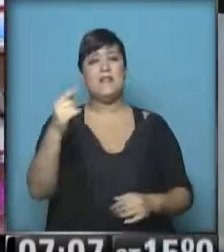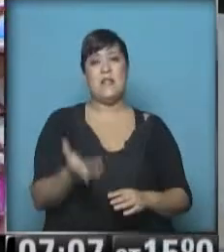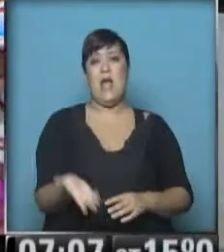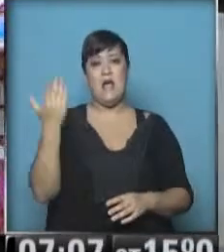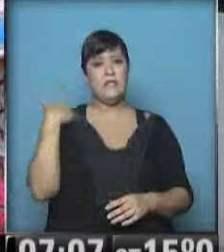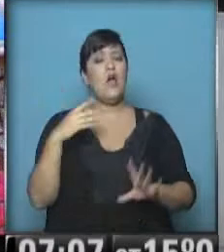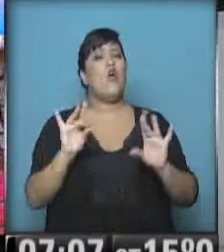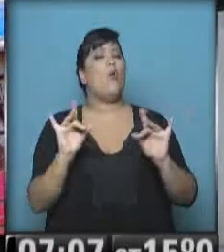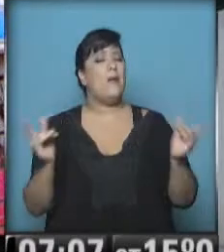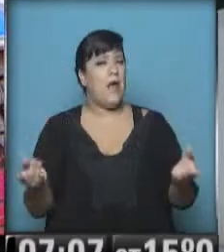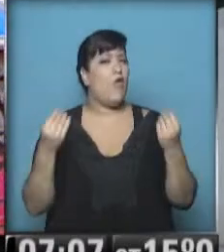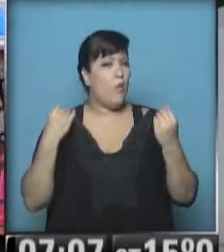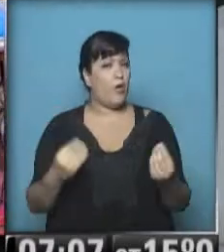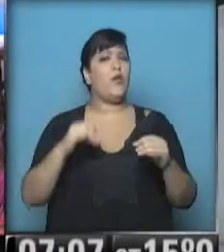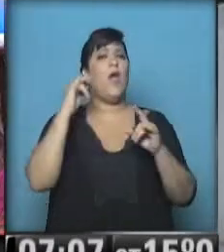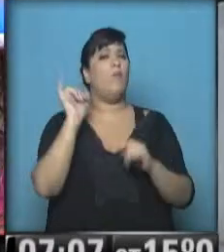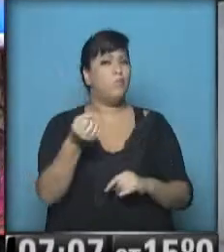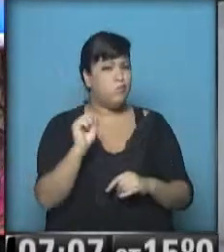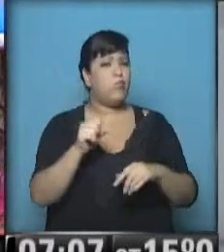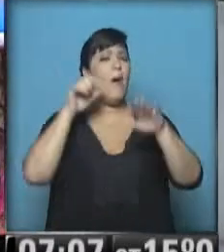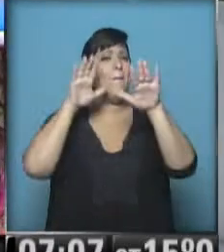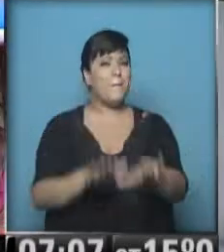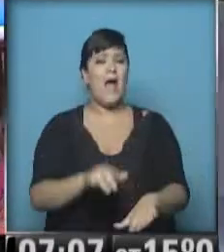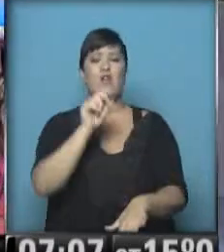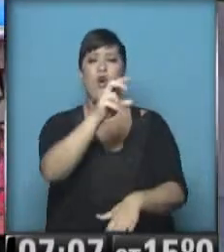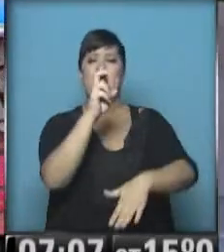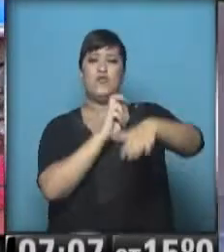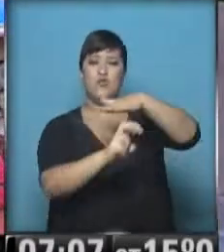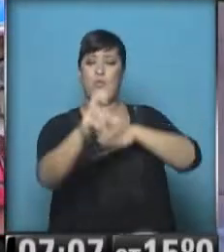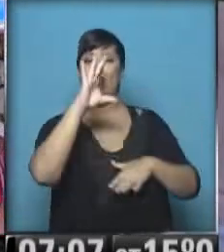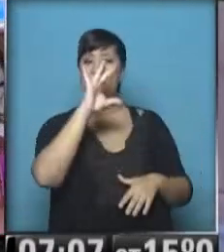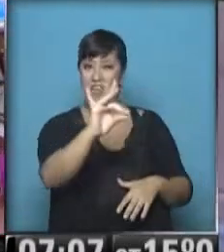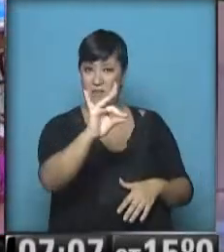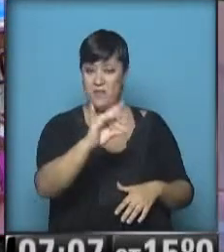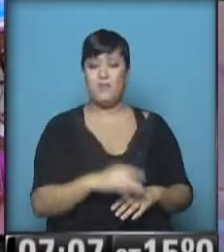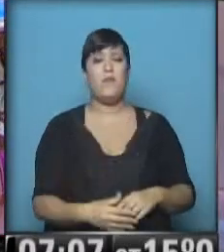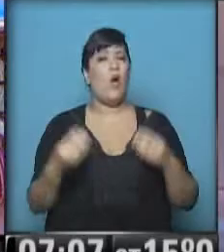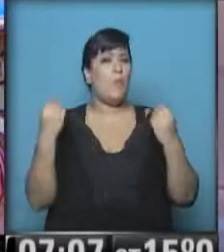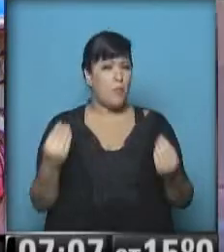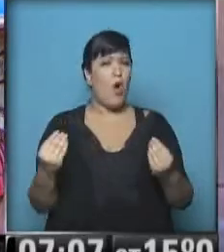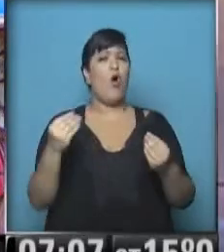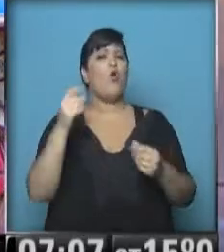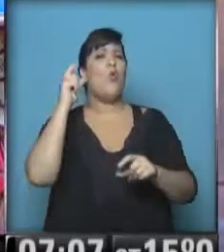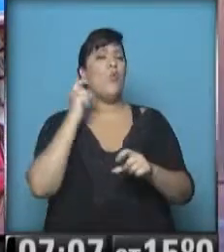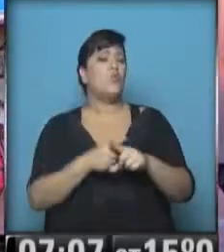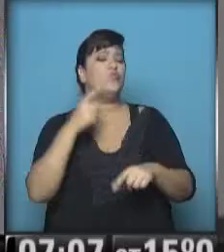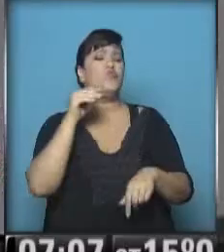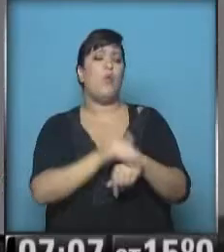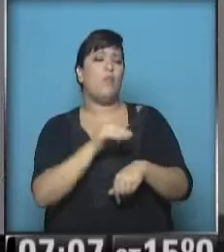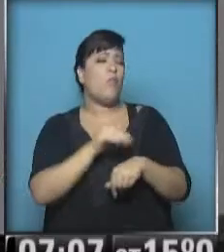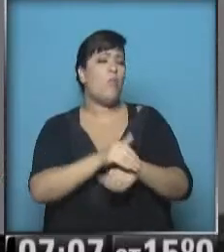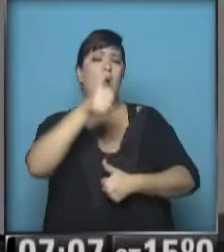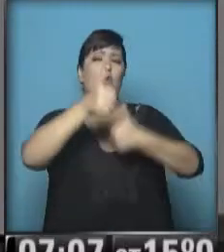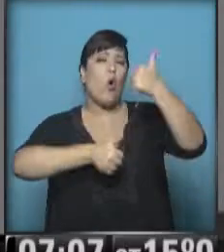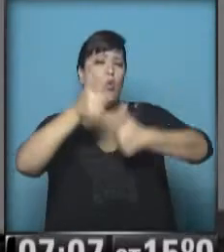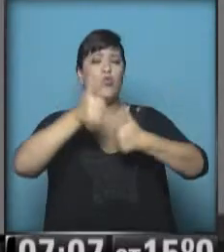complicadísimo porque hubo medidas de fuerza en la línea D, la línea D de dedo, por unos concursos que los delegados no aprobaban.